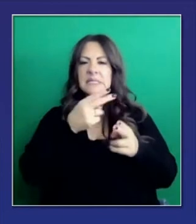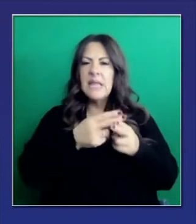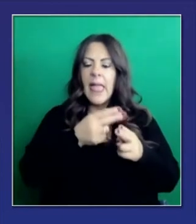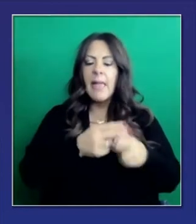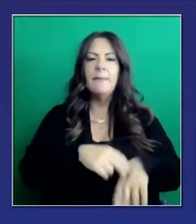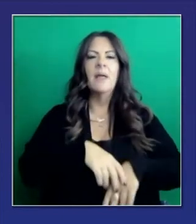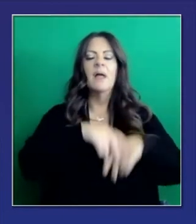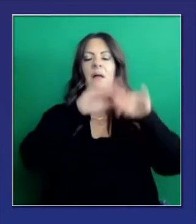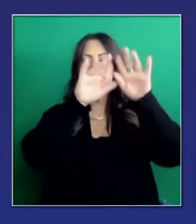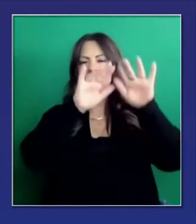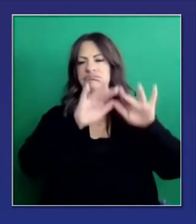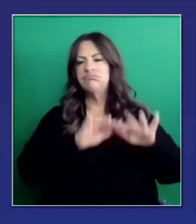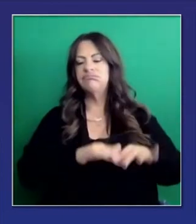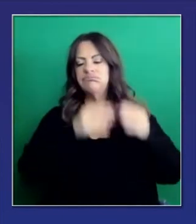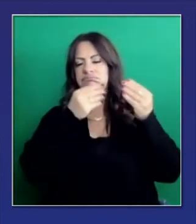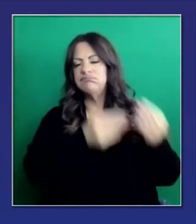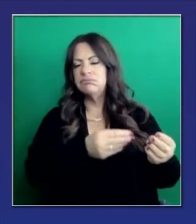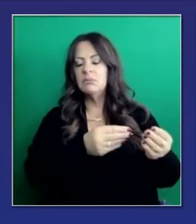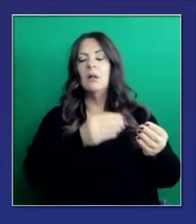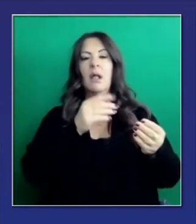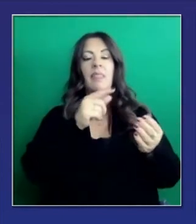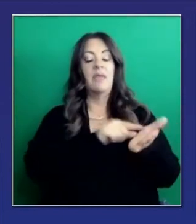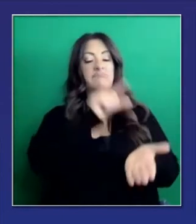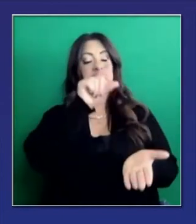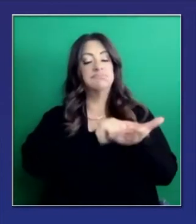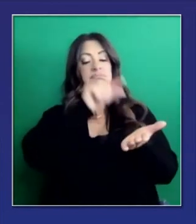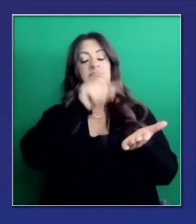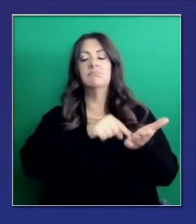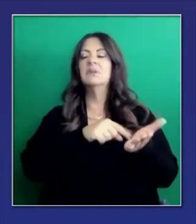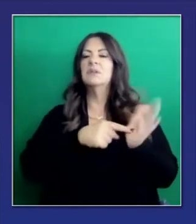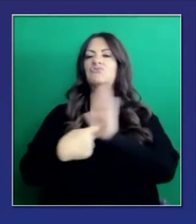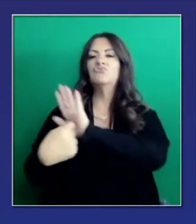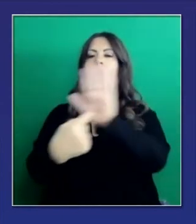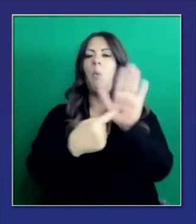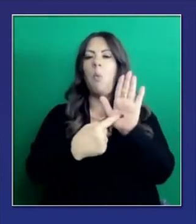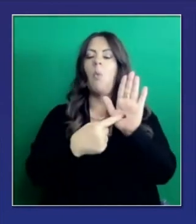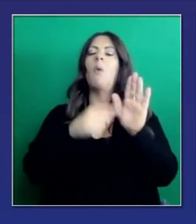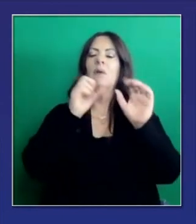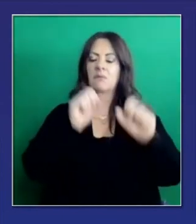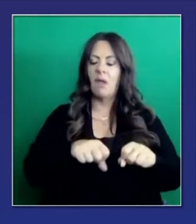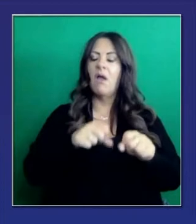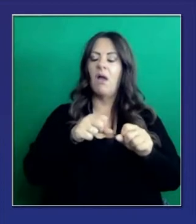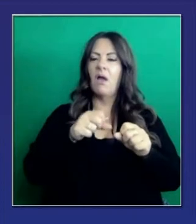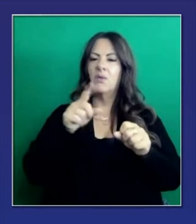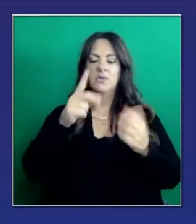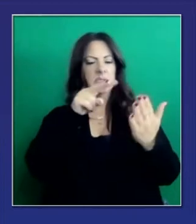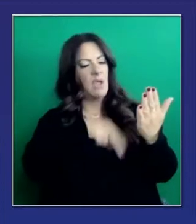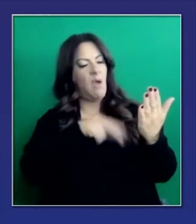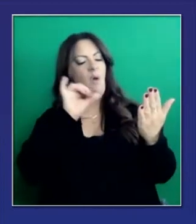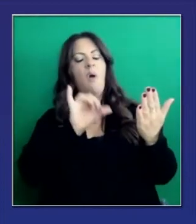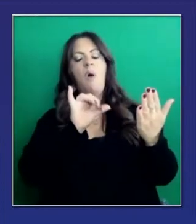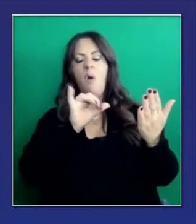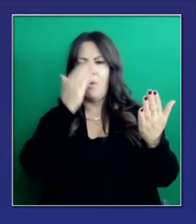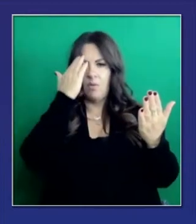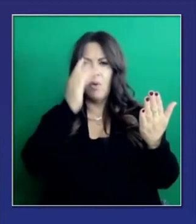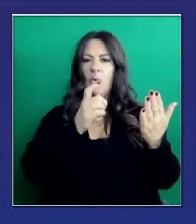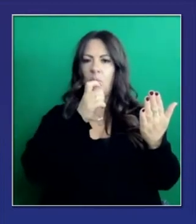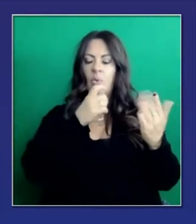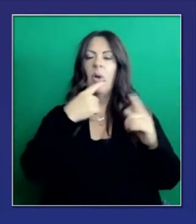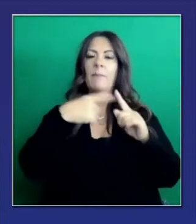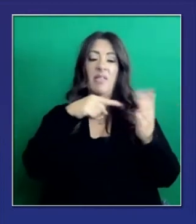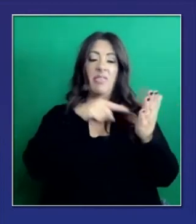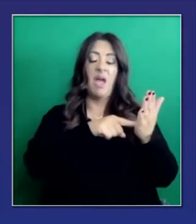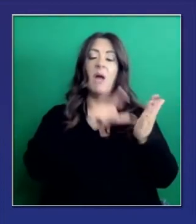transfieran los datos al gobierno federal y ese índice al que se refiere con frecuencia y que se refleja en los noticieros